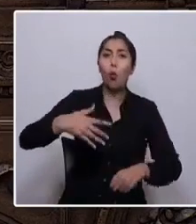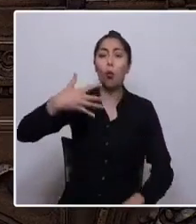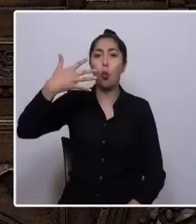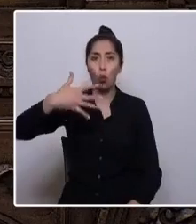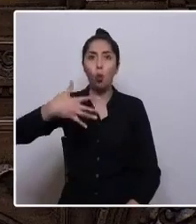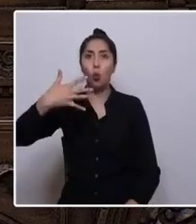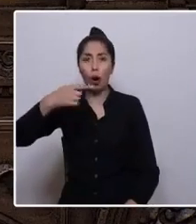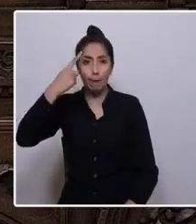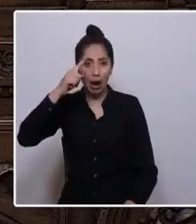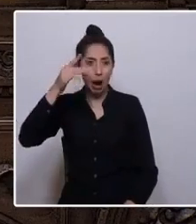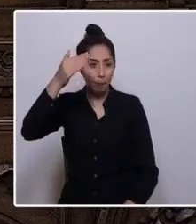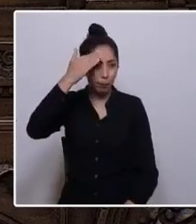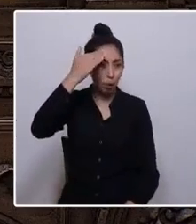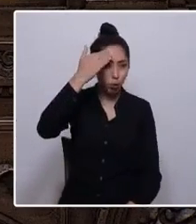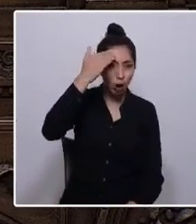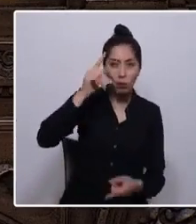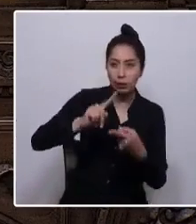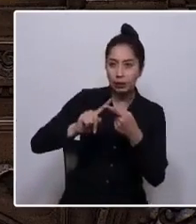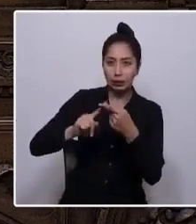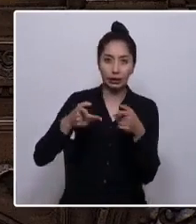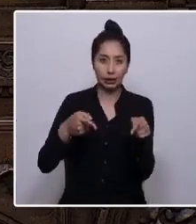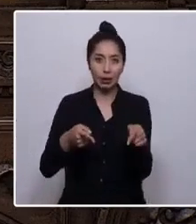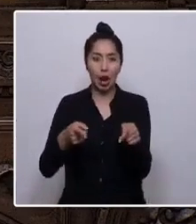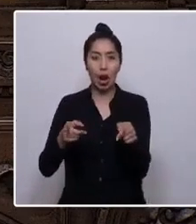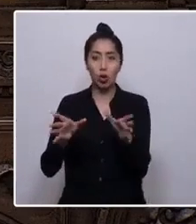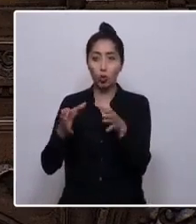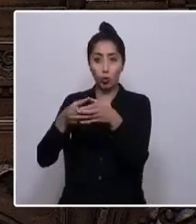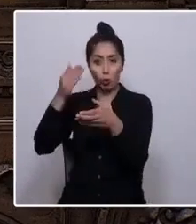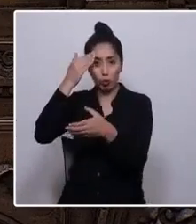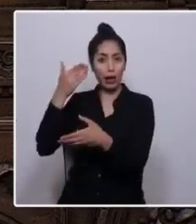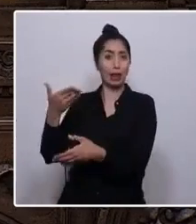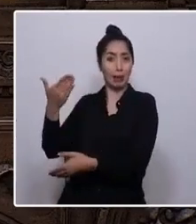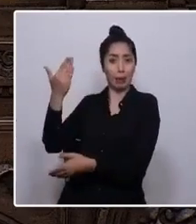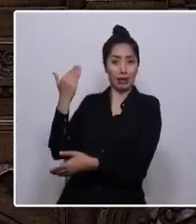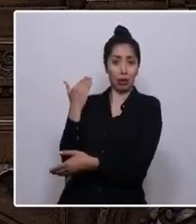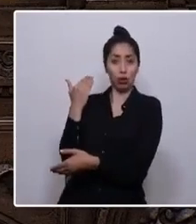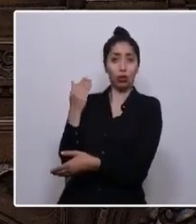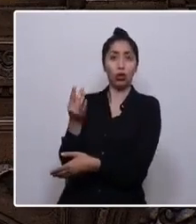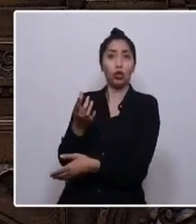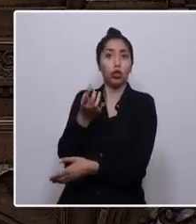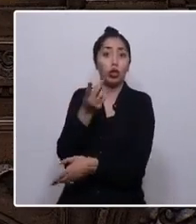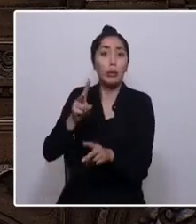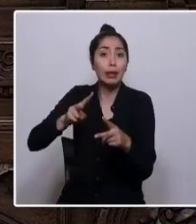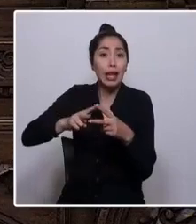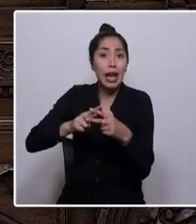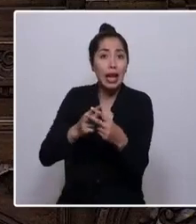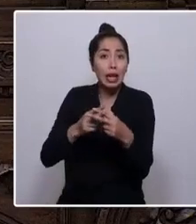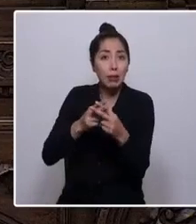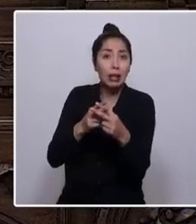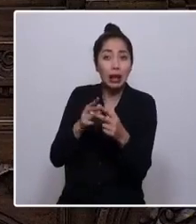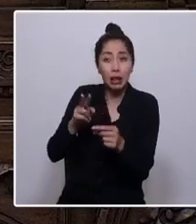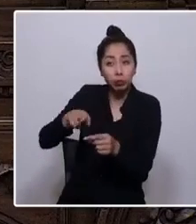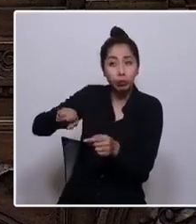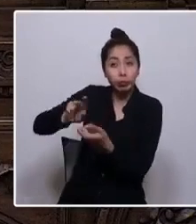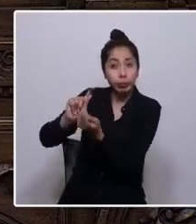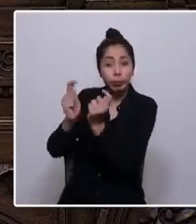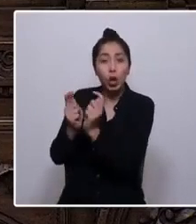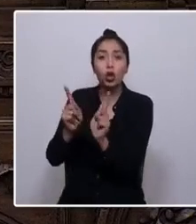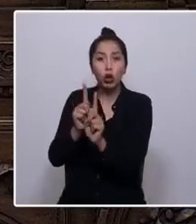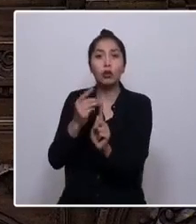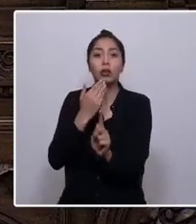conquistas populares del pasado, no sólo como herramientas reivindicativas y redistributivas, sino como